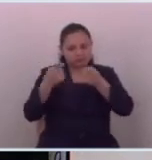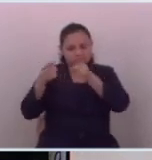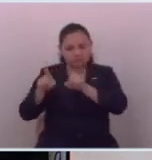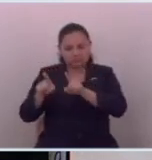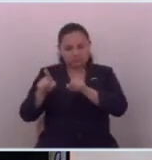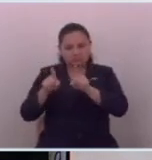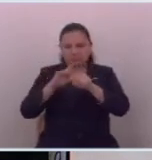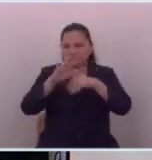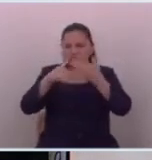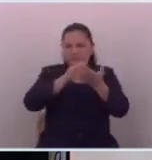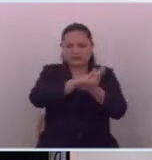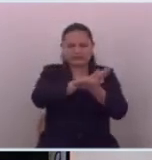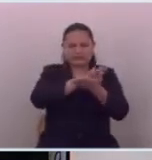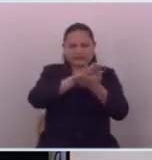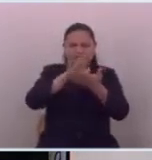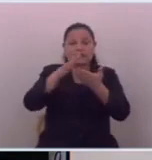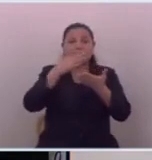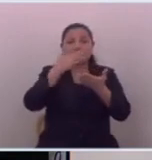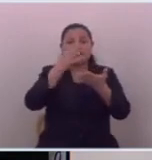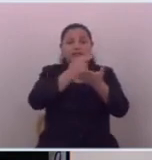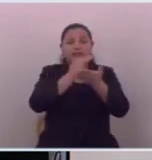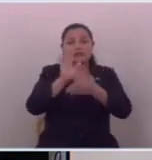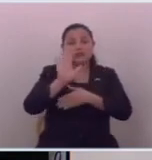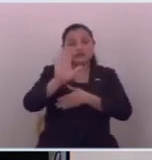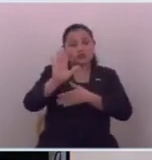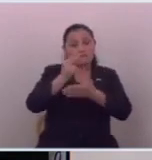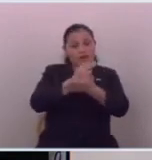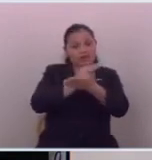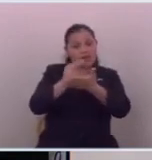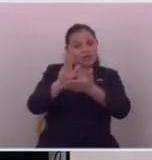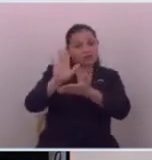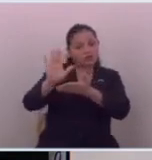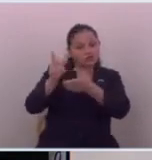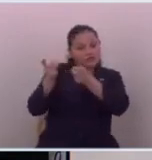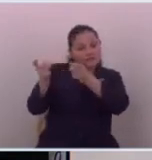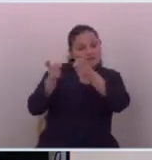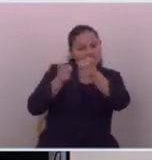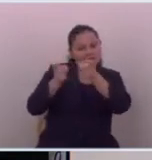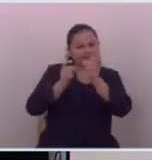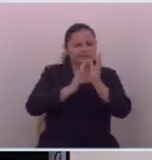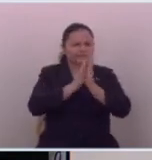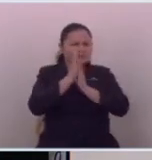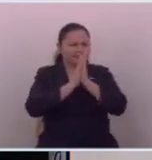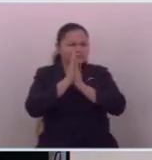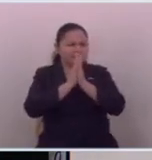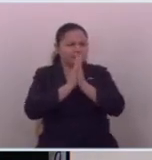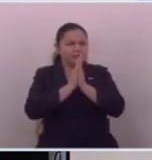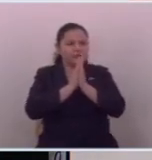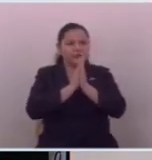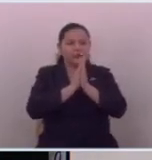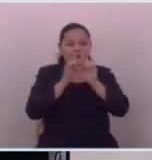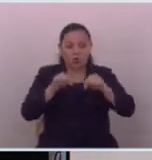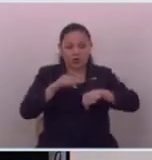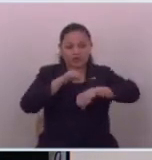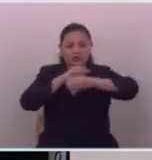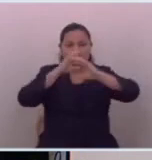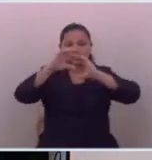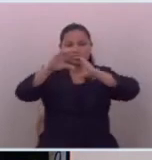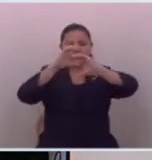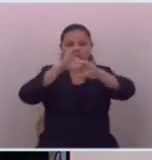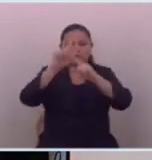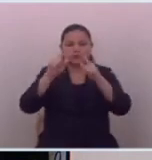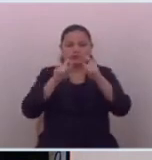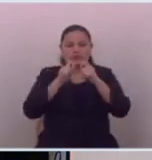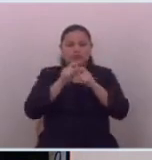por el filtro de la verdad de ellos y es que lo interesante de la era de la comunicación es que